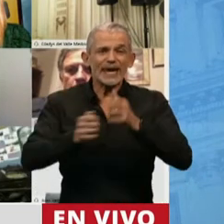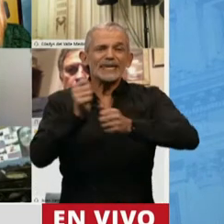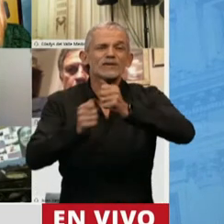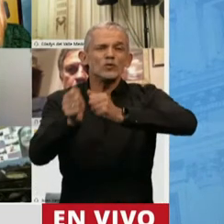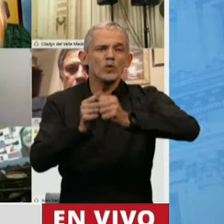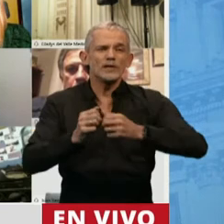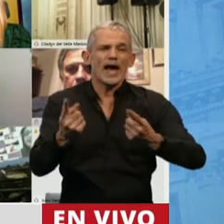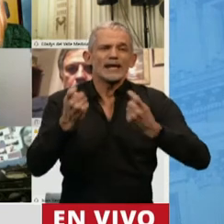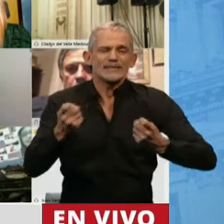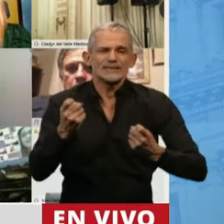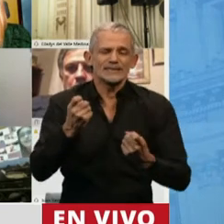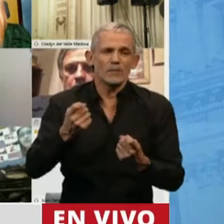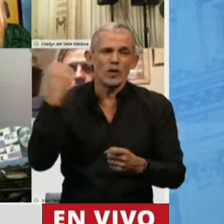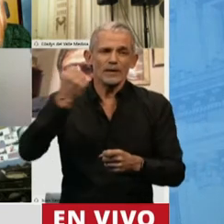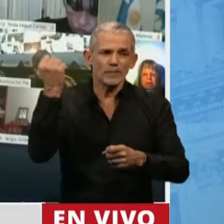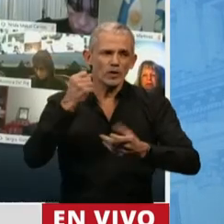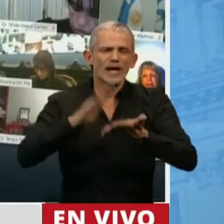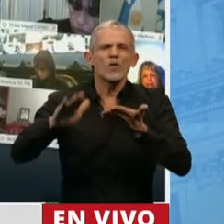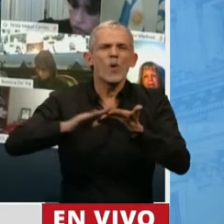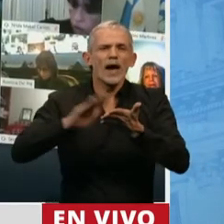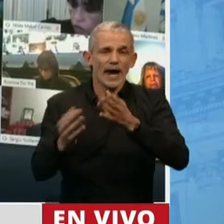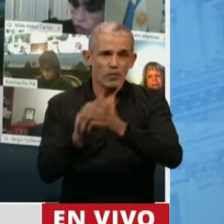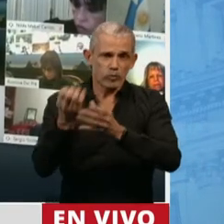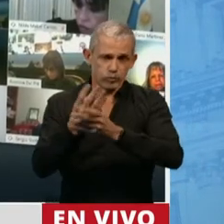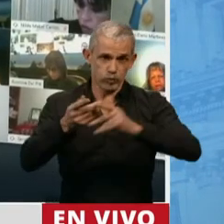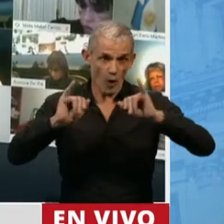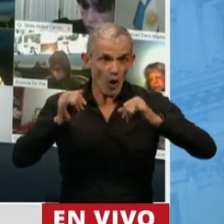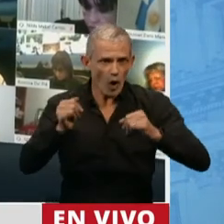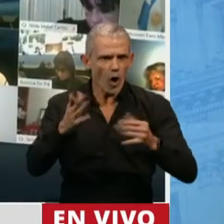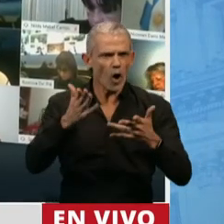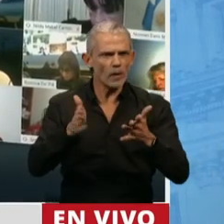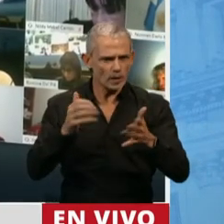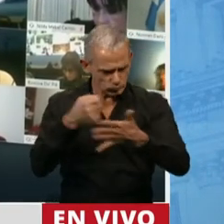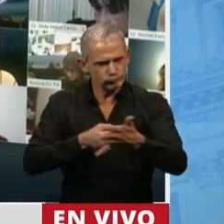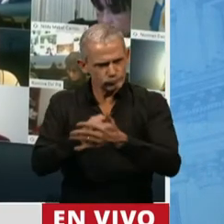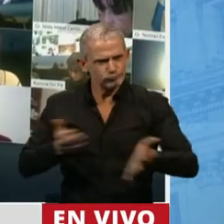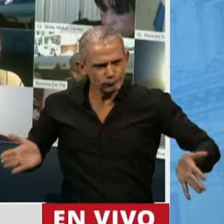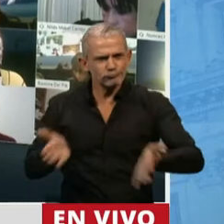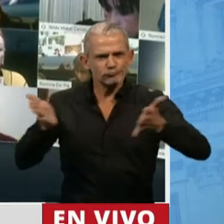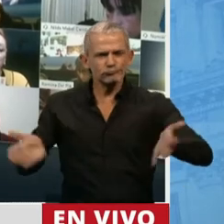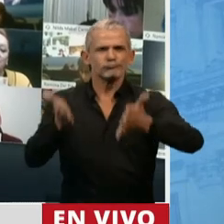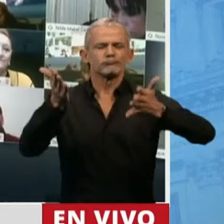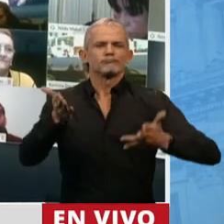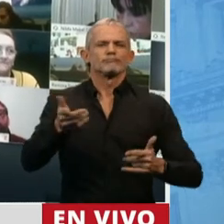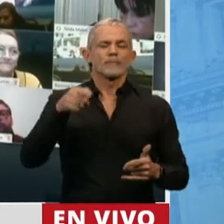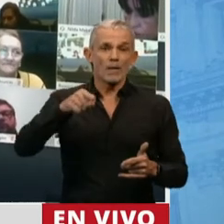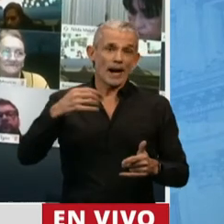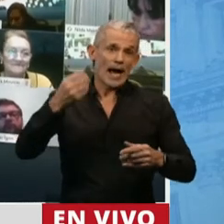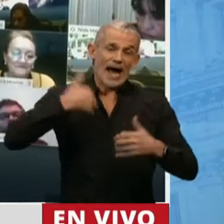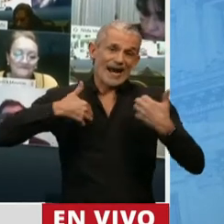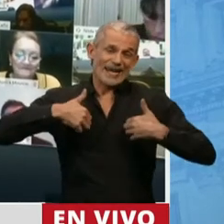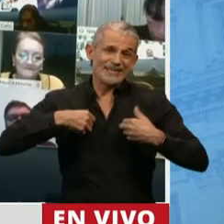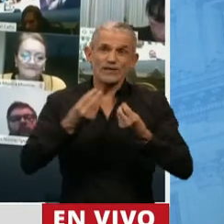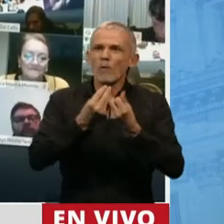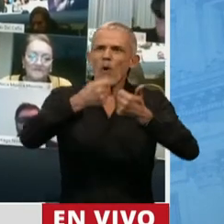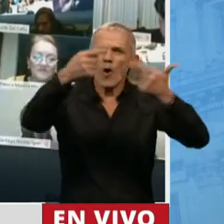destacar lo innovador, lo joven, lo emprendedor y lo que implica para muchos argentinos,